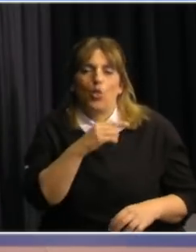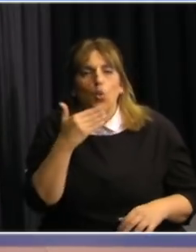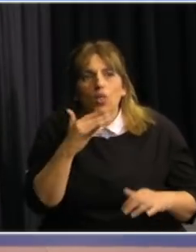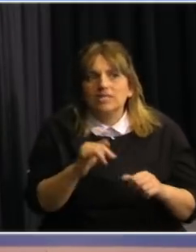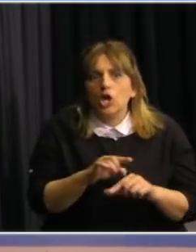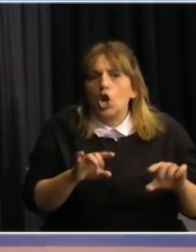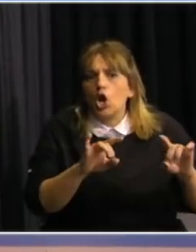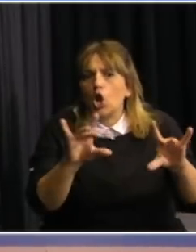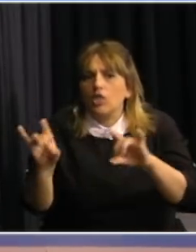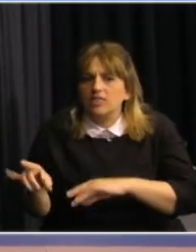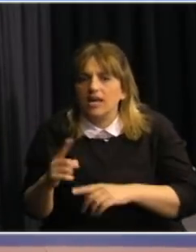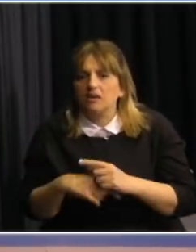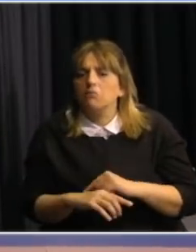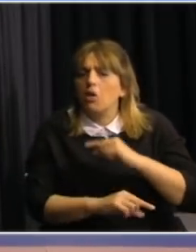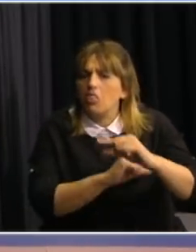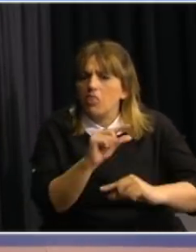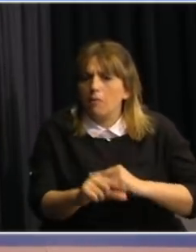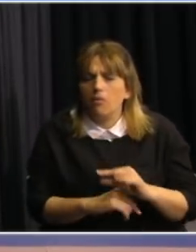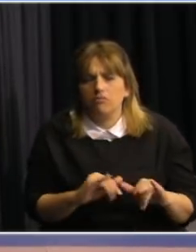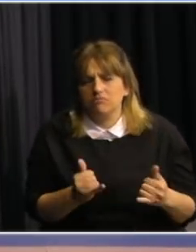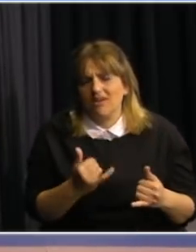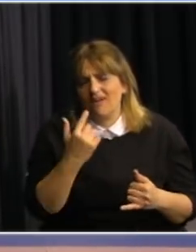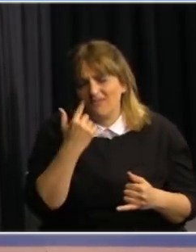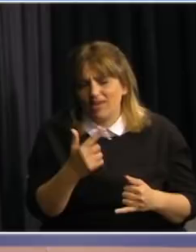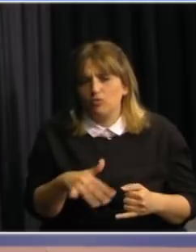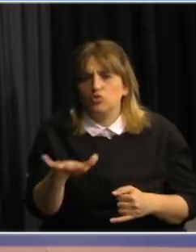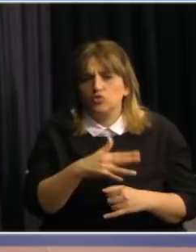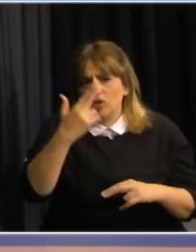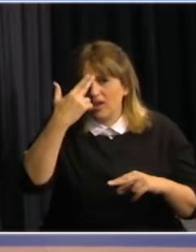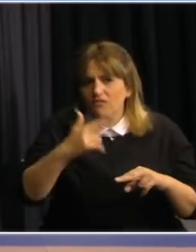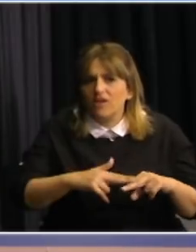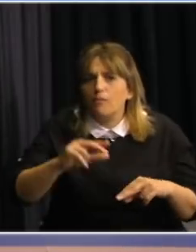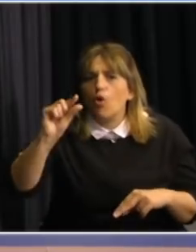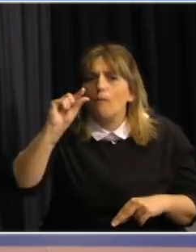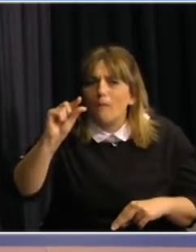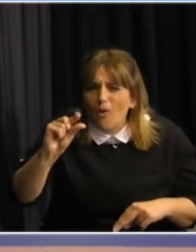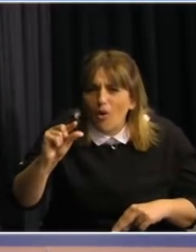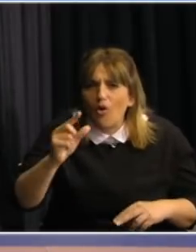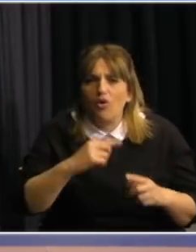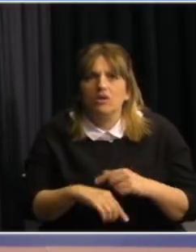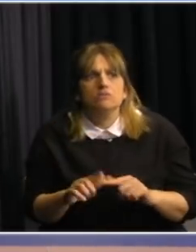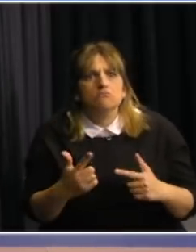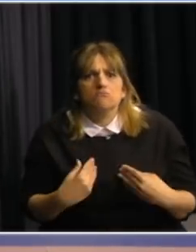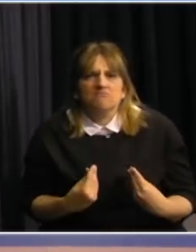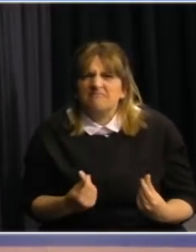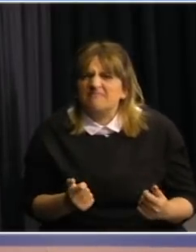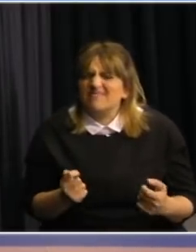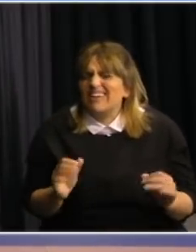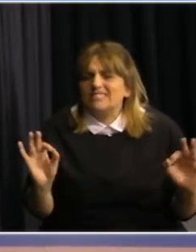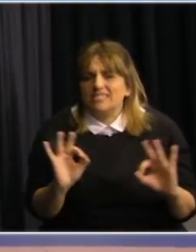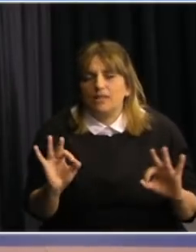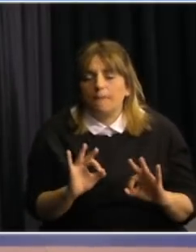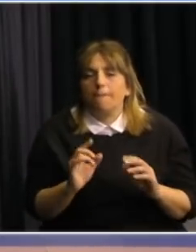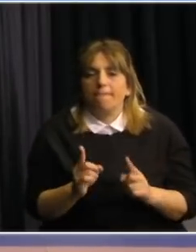y que lentamente se empieza a resolver se enferman poco sin síntomas o mínimos y además